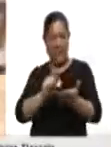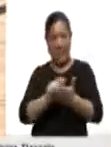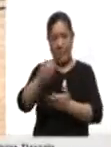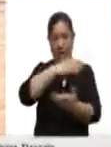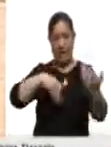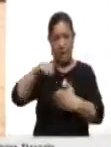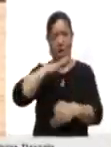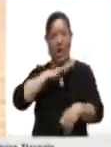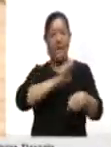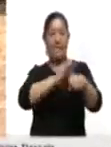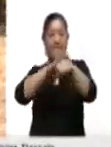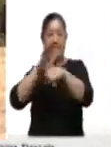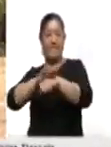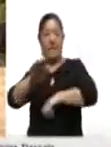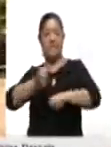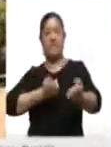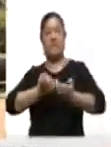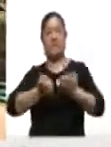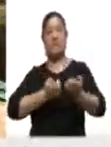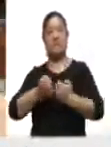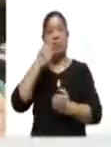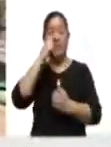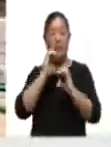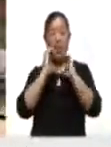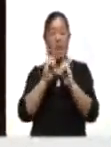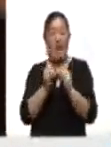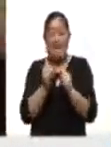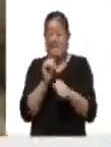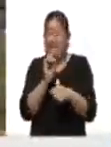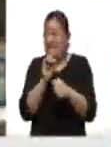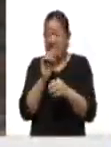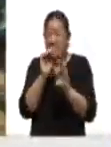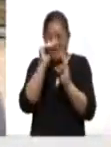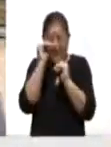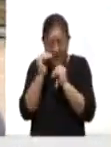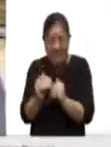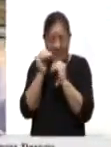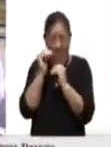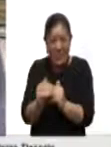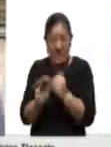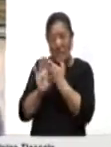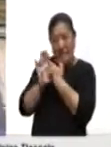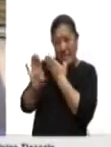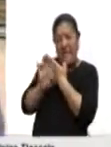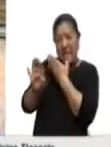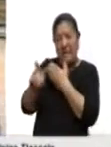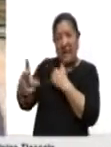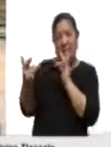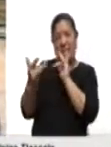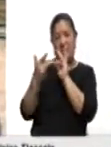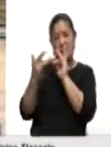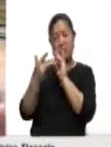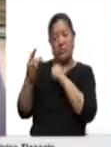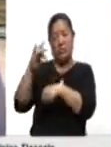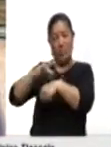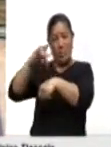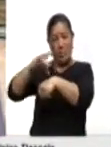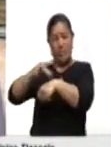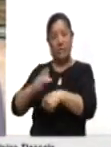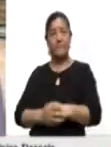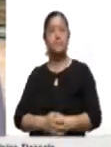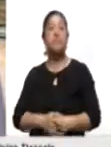de ejercicios de acondicionamiento para evitar al mínimo el contacto que la disciplina tiene. Y los entrenamientos lo estamos haciendo